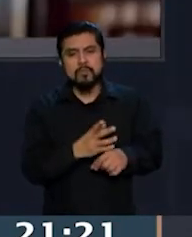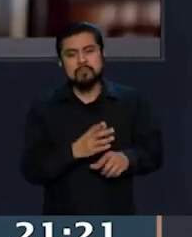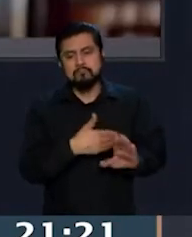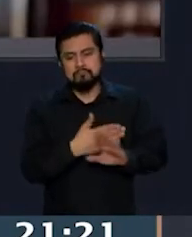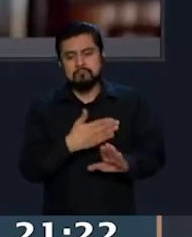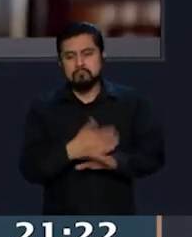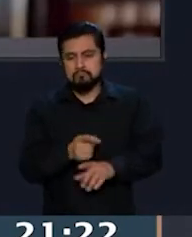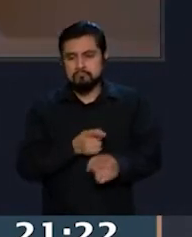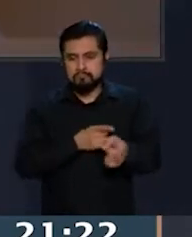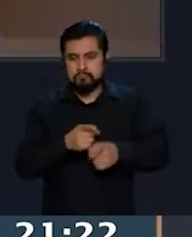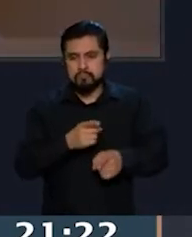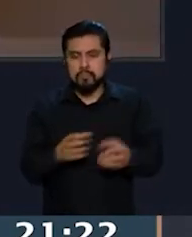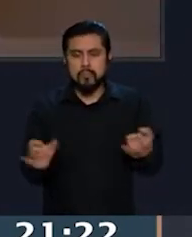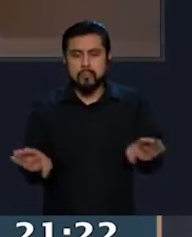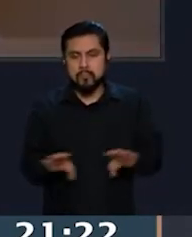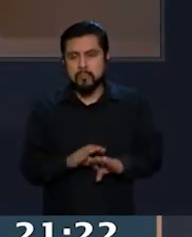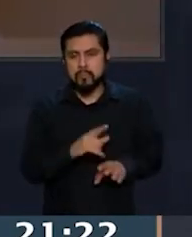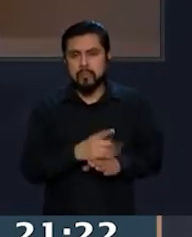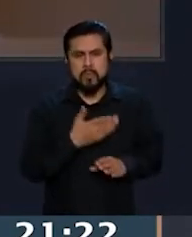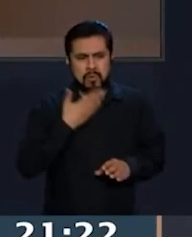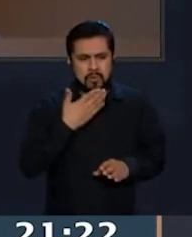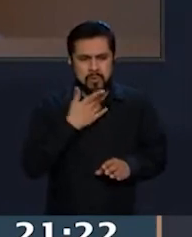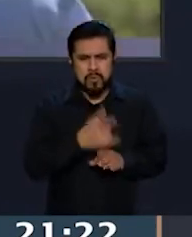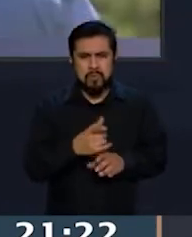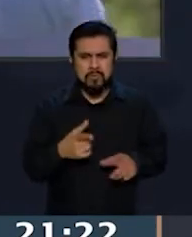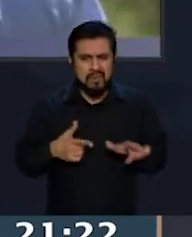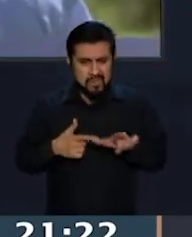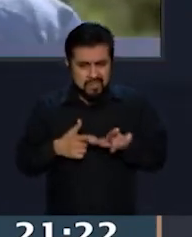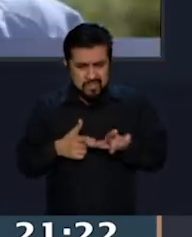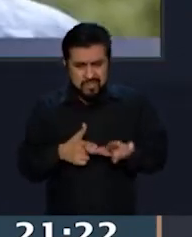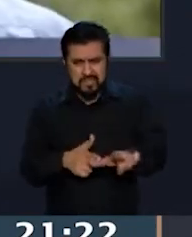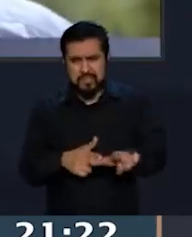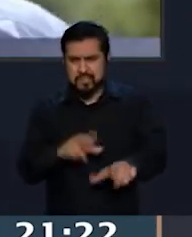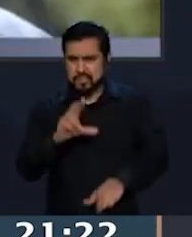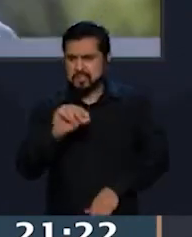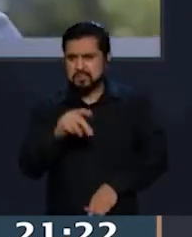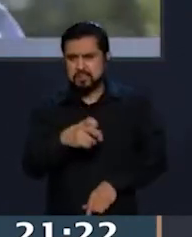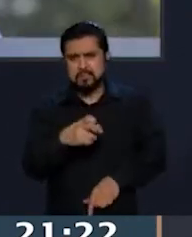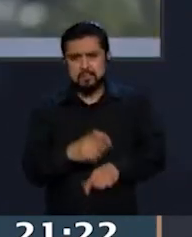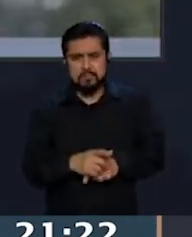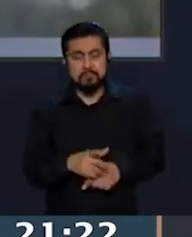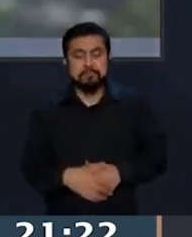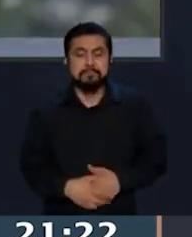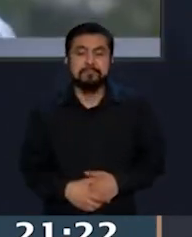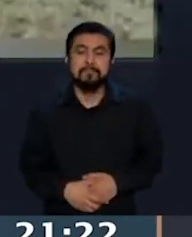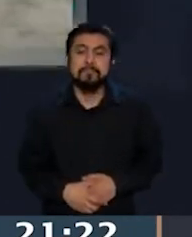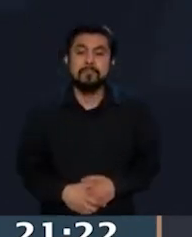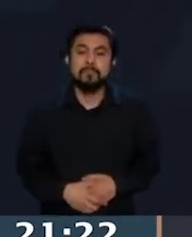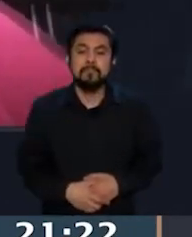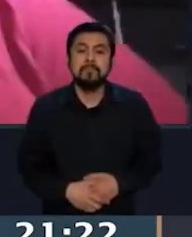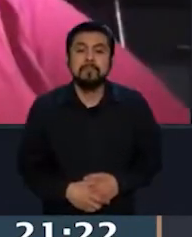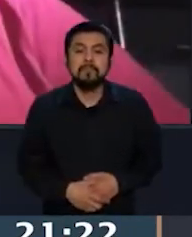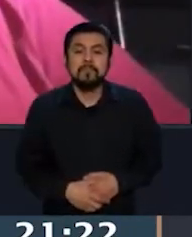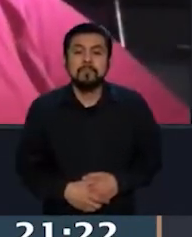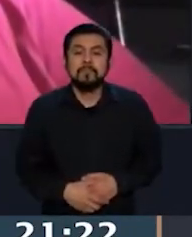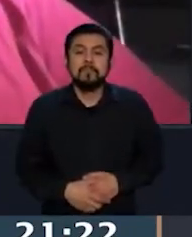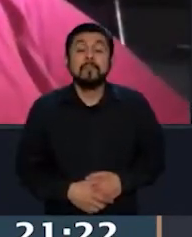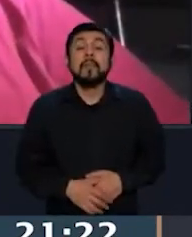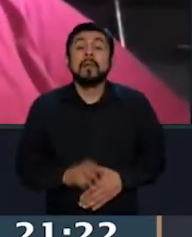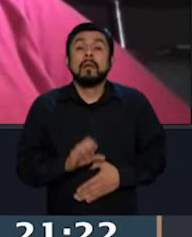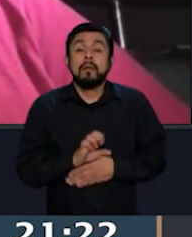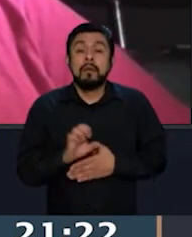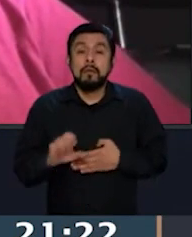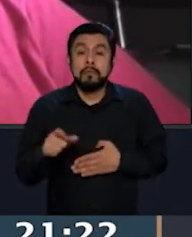que además provoca sistemáticamente que se siga ejerciendo ese tipo de violencia hacia mi persona. Ok, entonces, por lo que